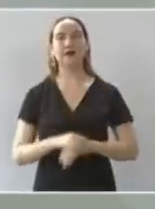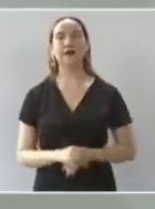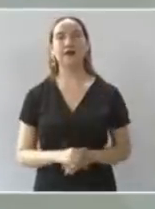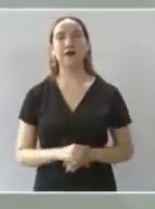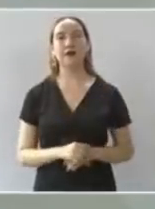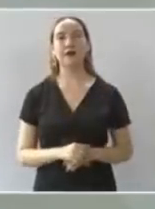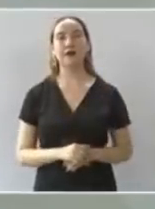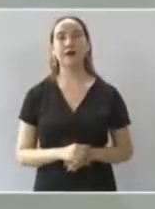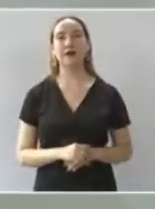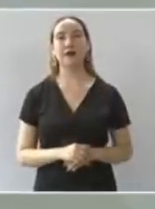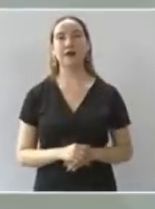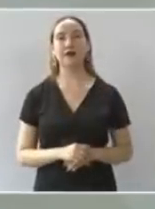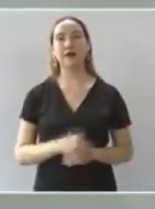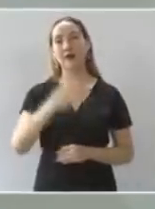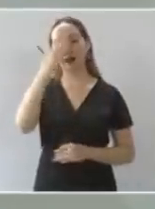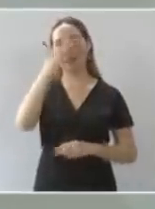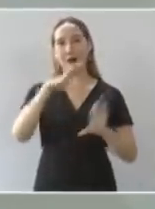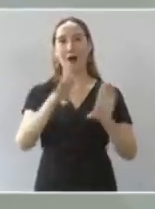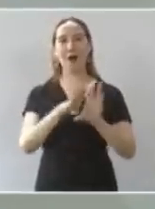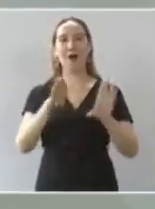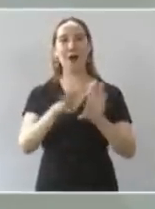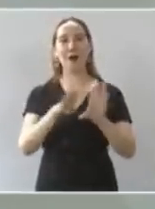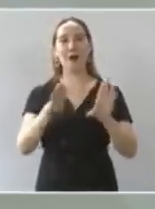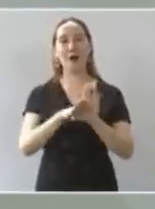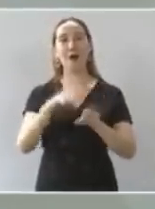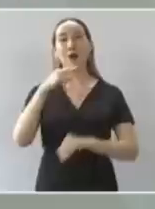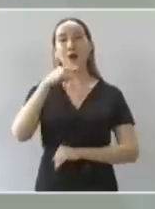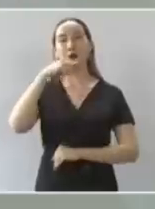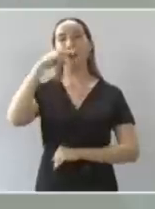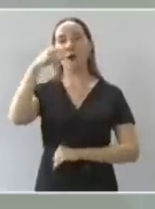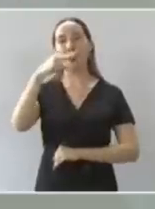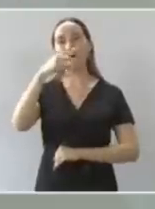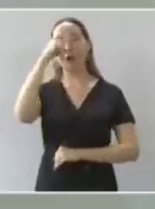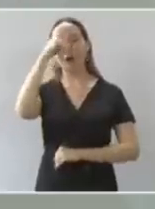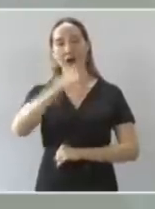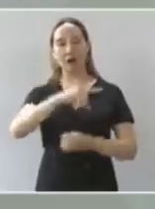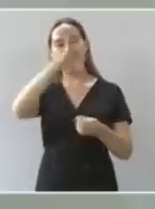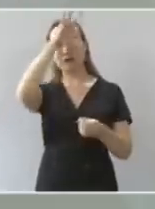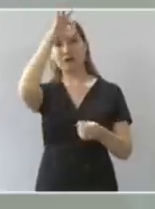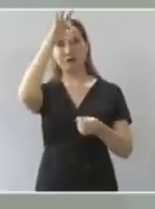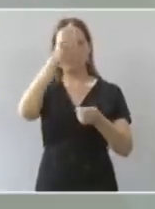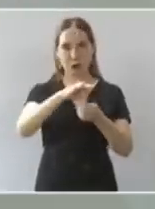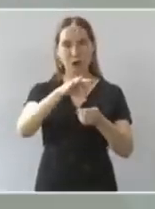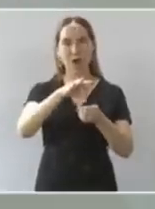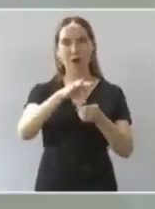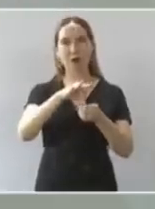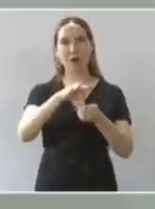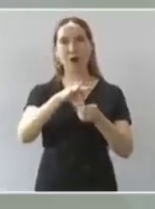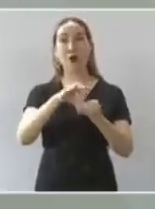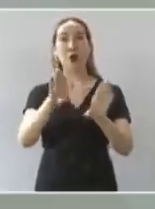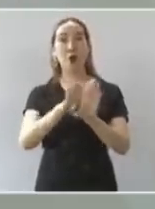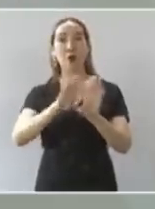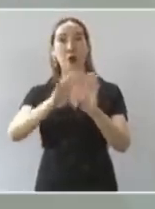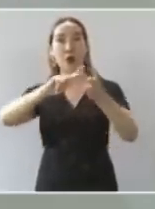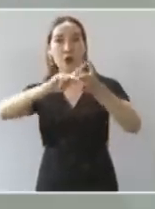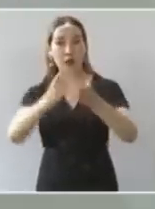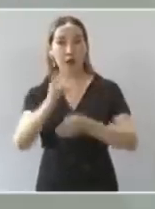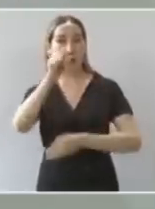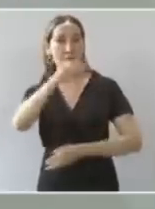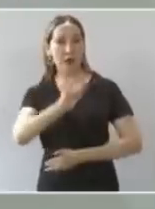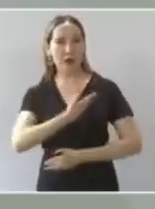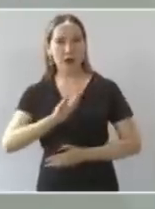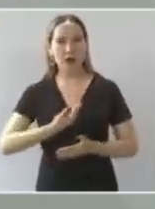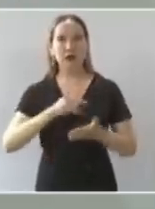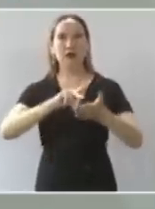con el lema sufragio efectivo, voto efectivo, no reelección. Y yo